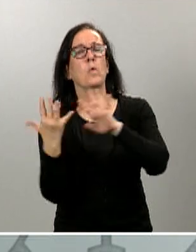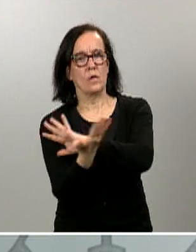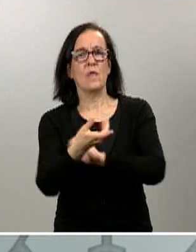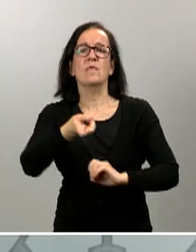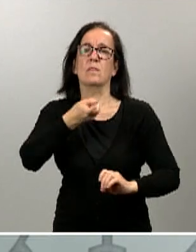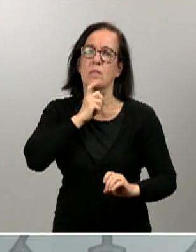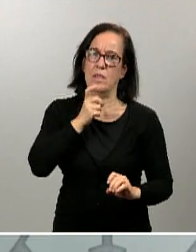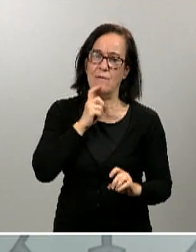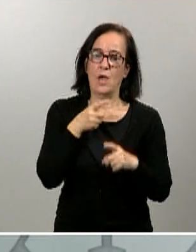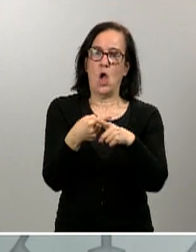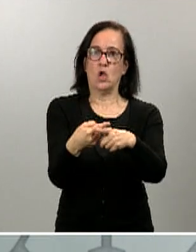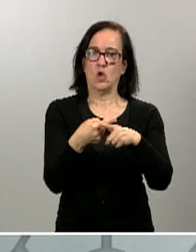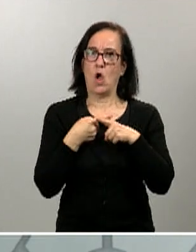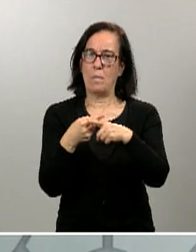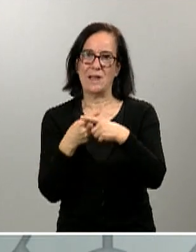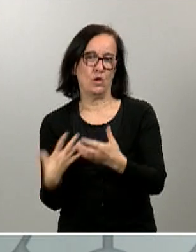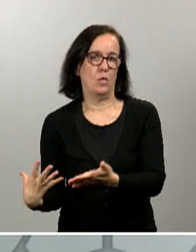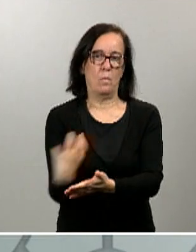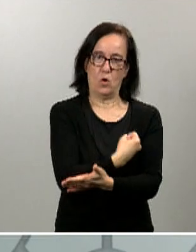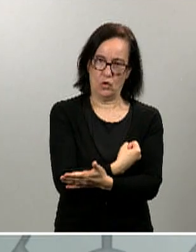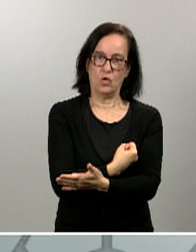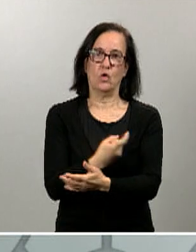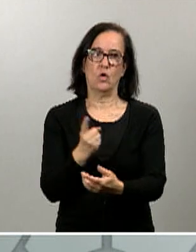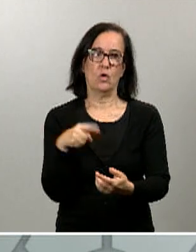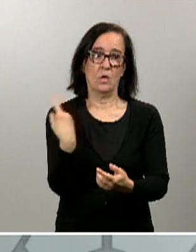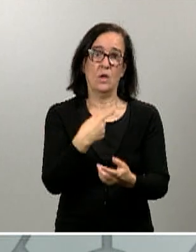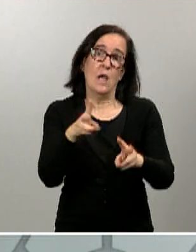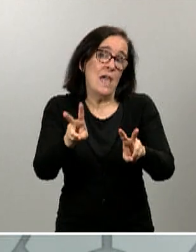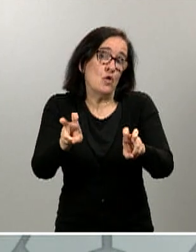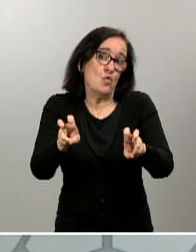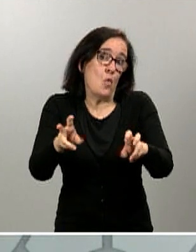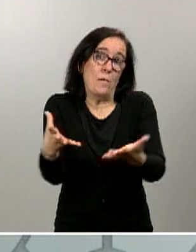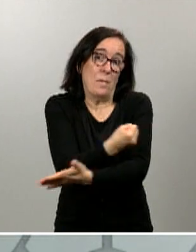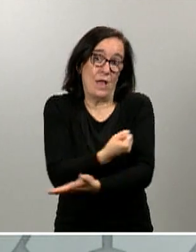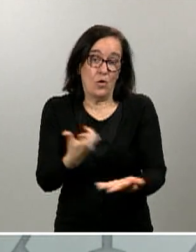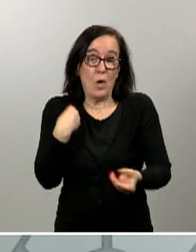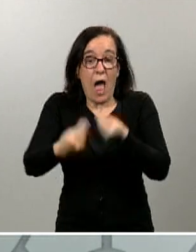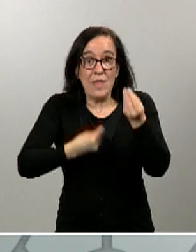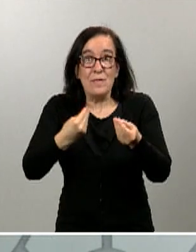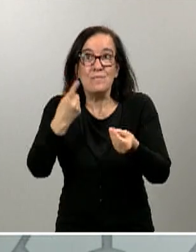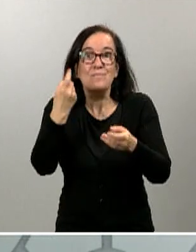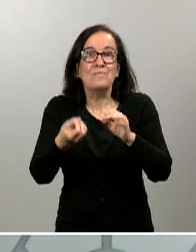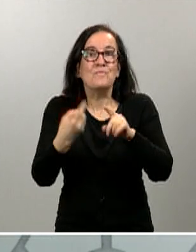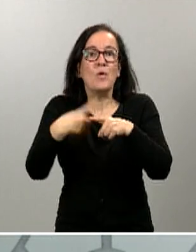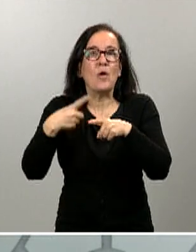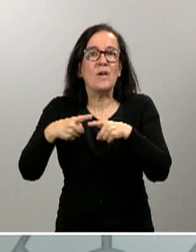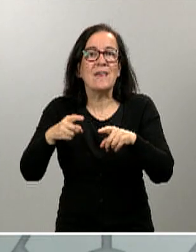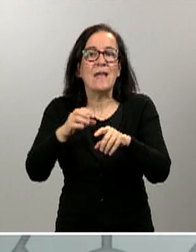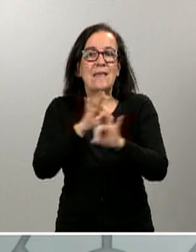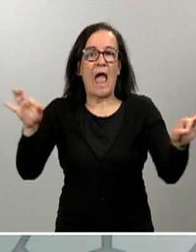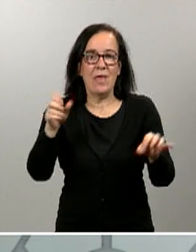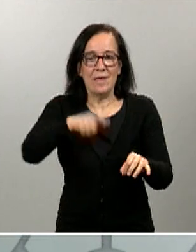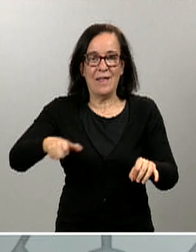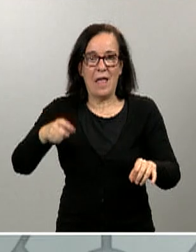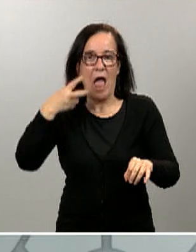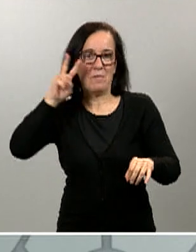compartido por todos y muy nuevo para todos, porque nos estamos enfrentando a algo que nadie tenemos experiencia. Entonces, no hay respuestas